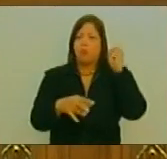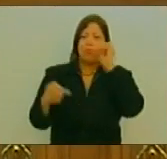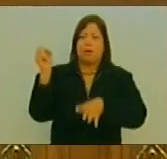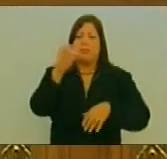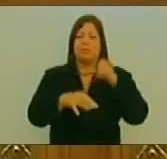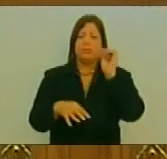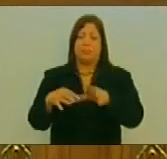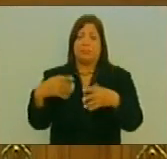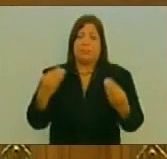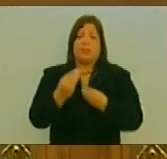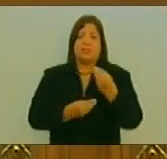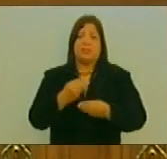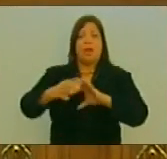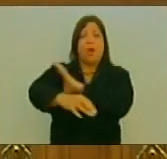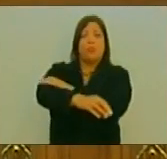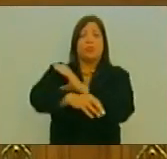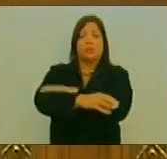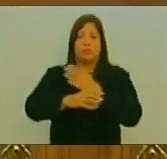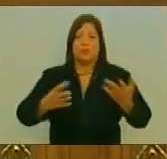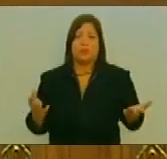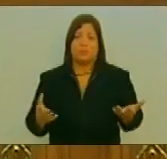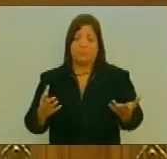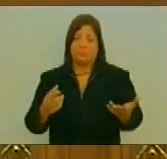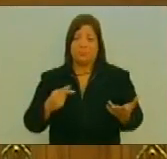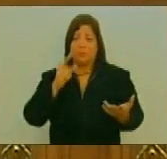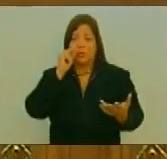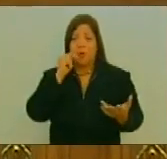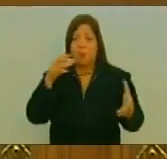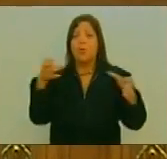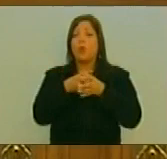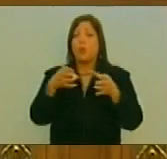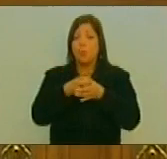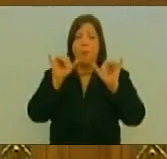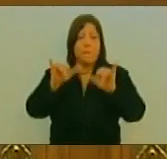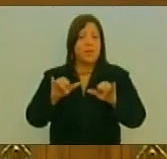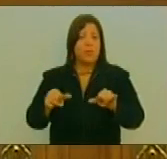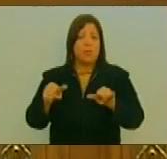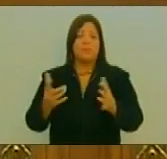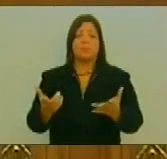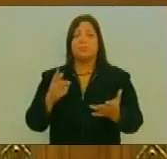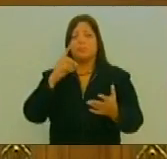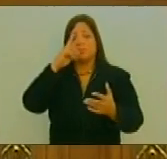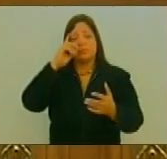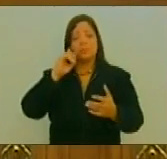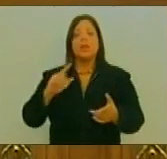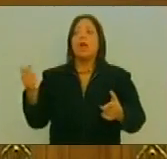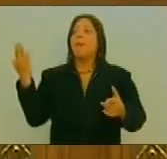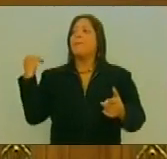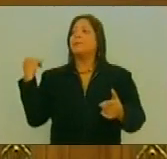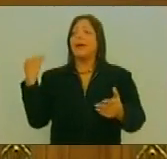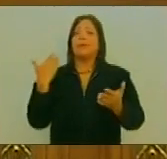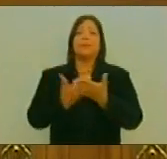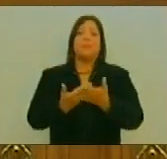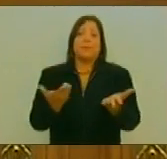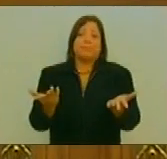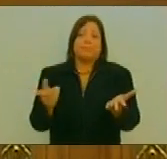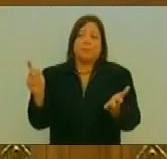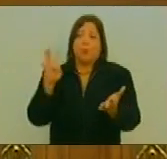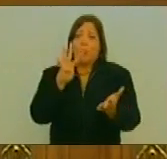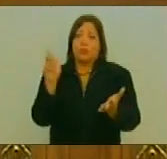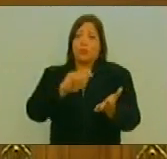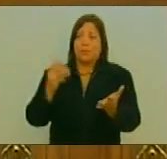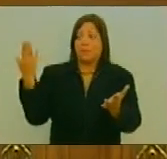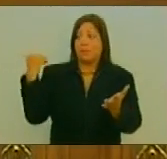Que fueron convocadas Por la irresponsabilidad De grupos violentos En ese año Y hace unos meses Tan solo unos meses